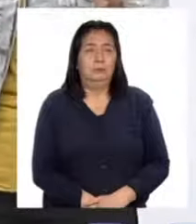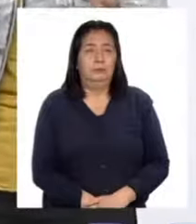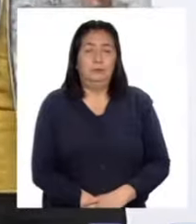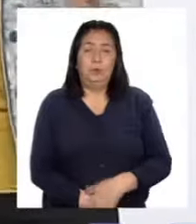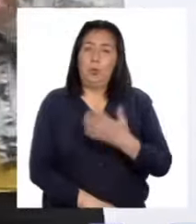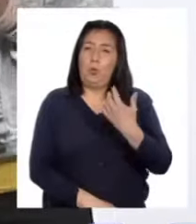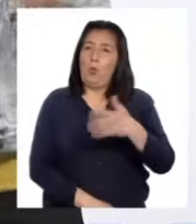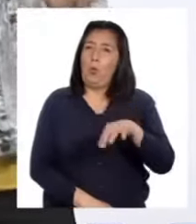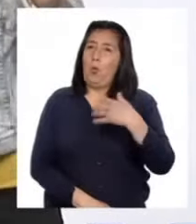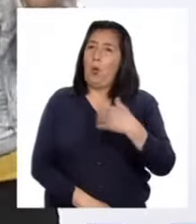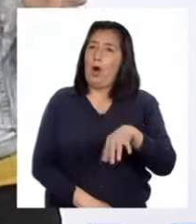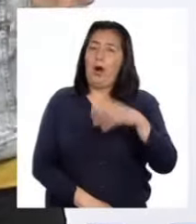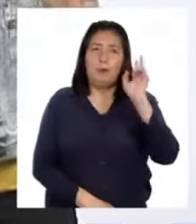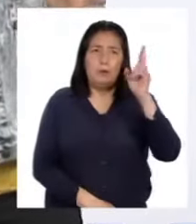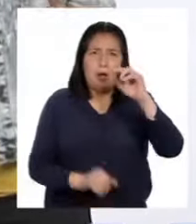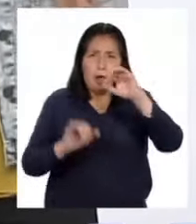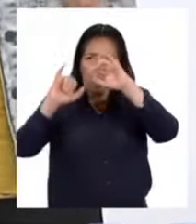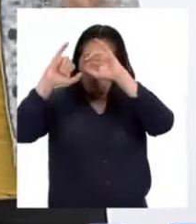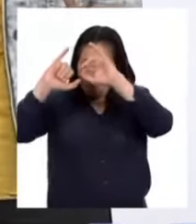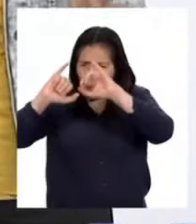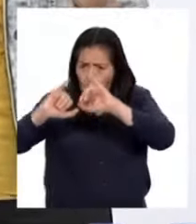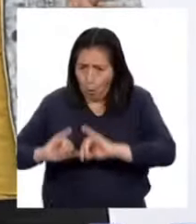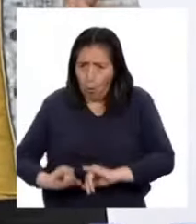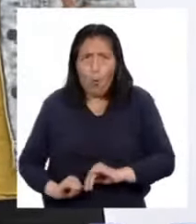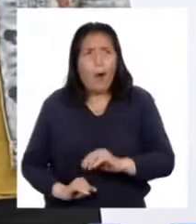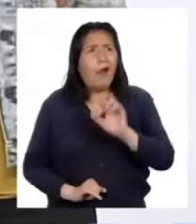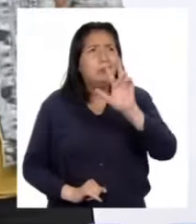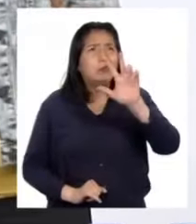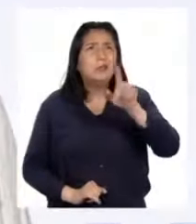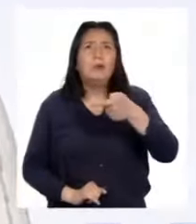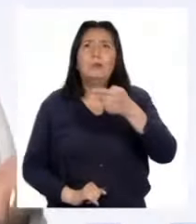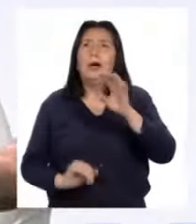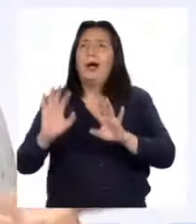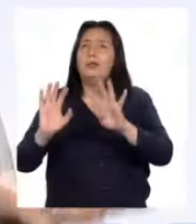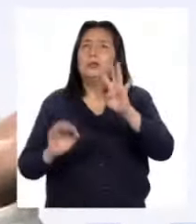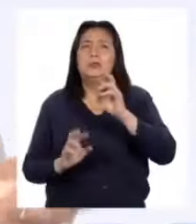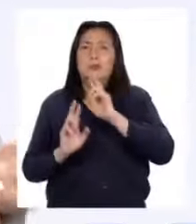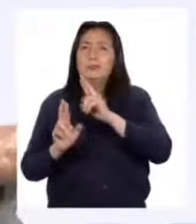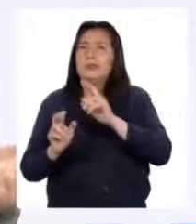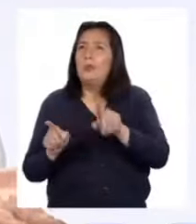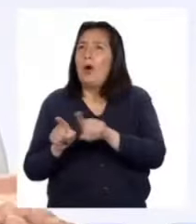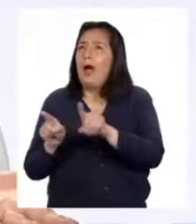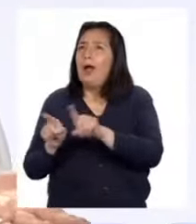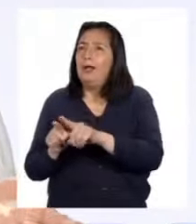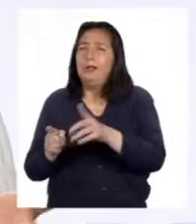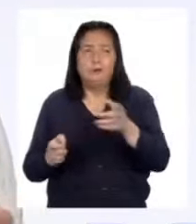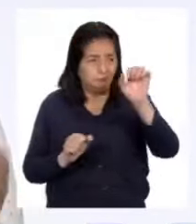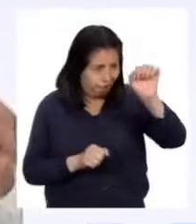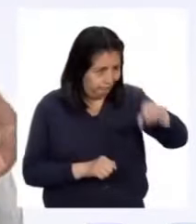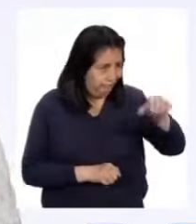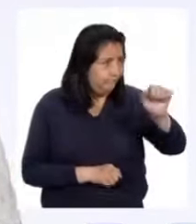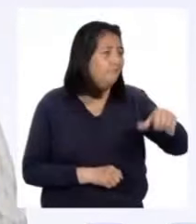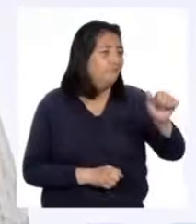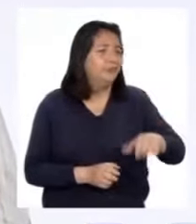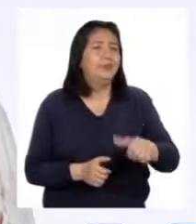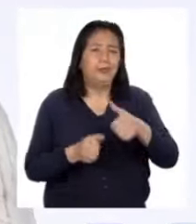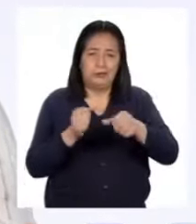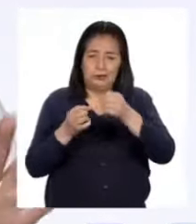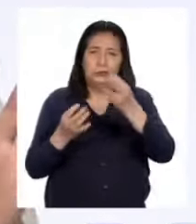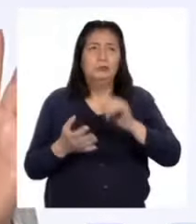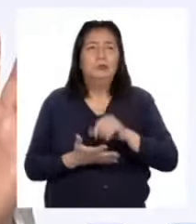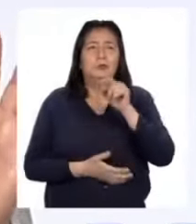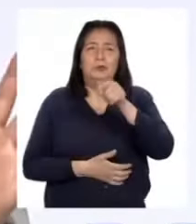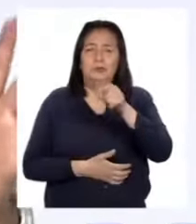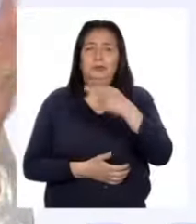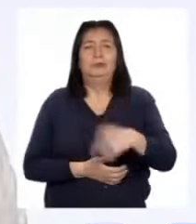¡Guau, profesora! Todos los resultados son iguales. 3,14. Efectivamente, Patty. Ese número es